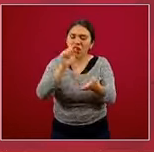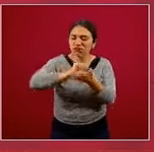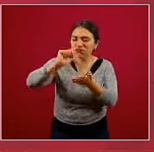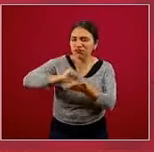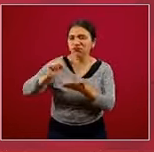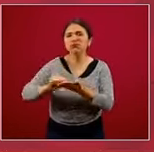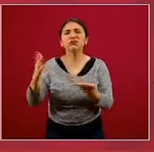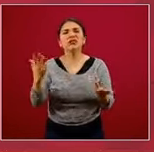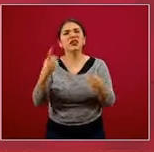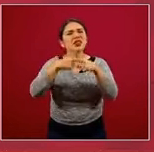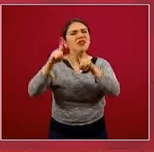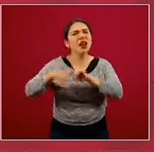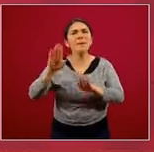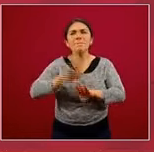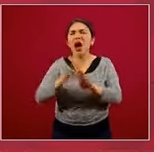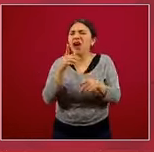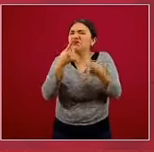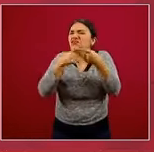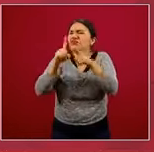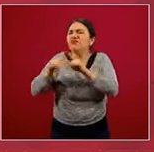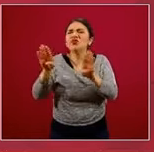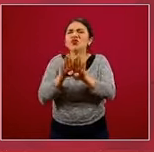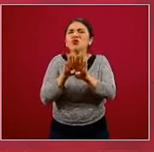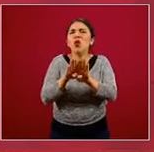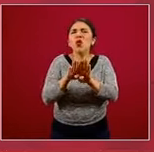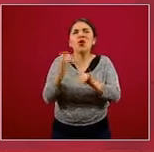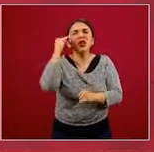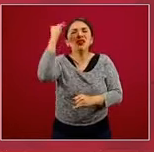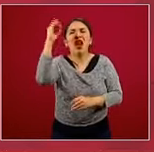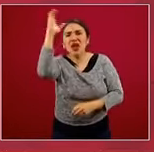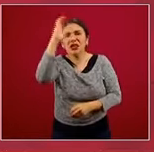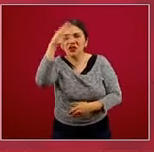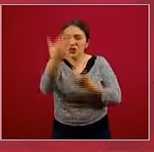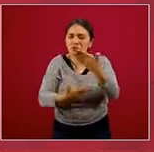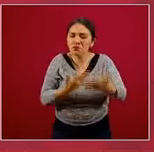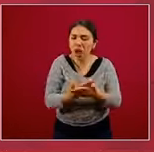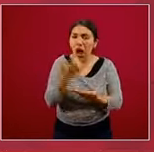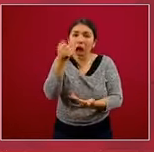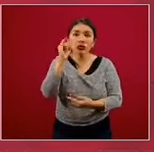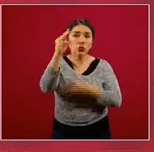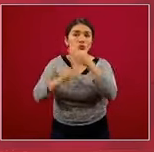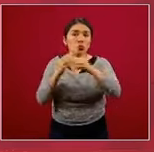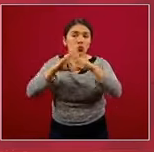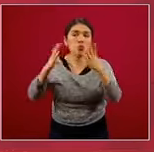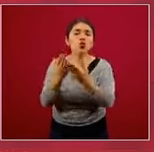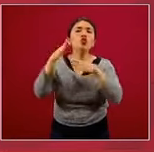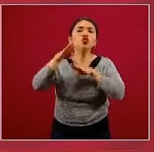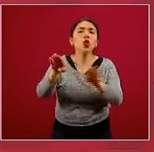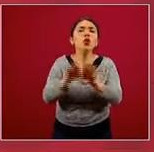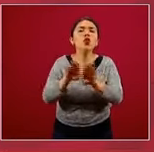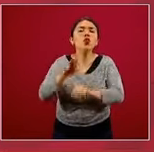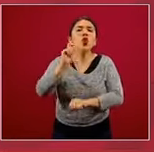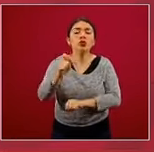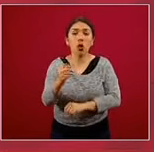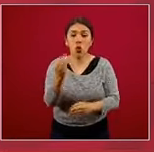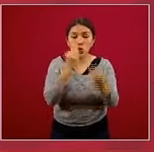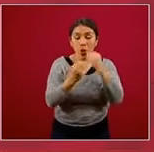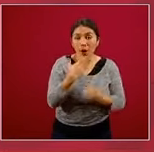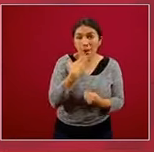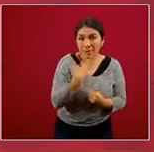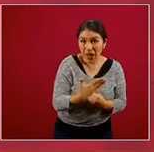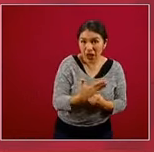impulsor de varias de los consensos científicos que se han hecho en el mundo sobre la relación entre